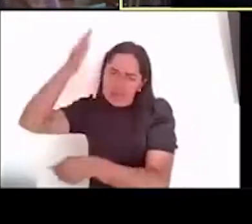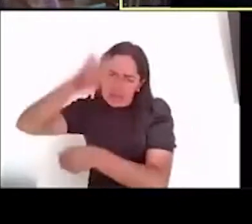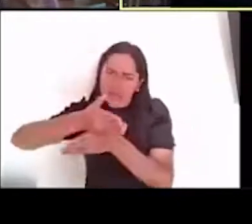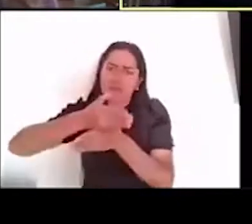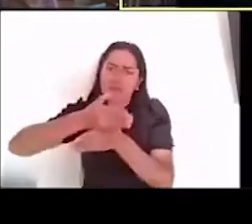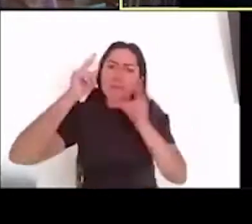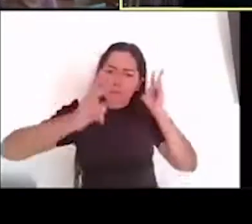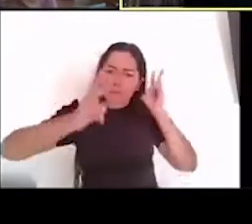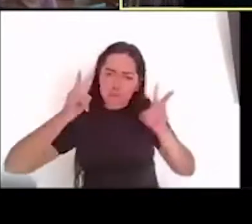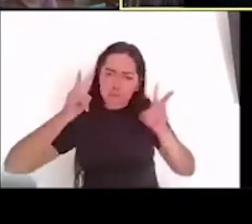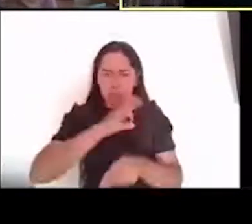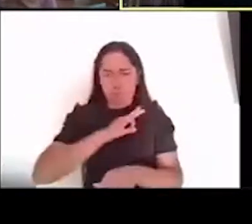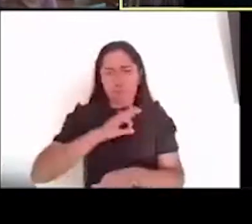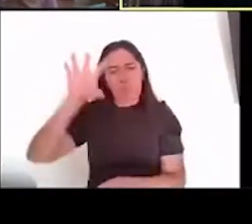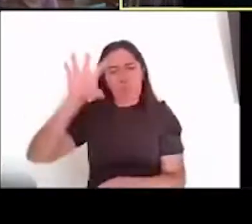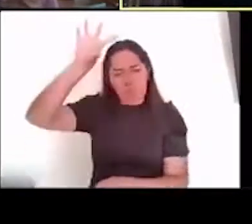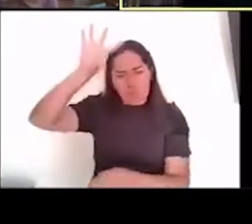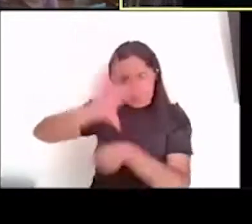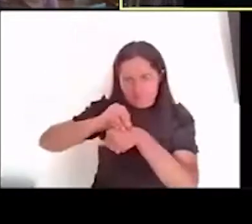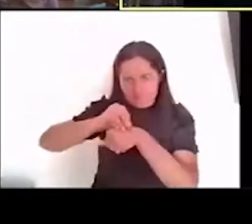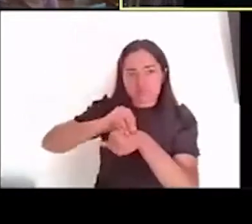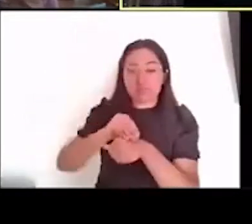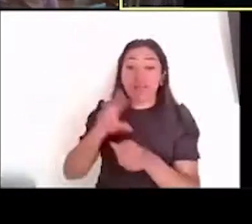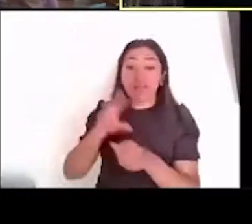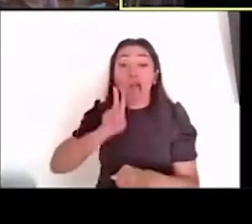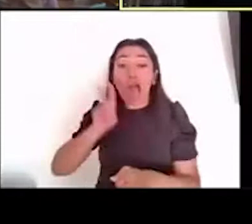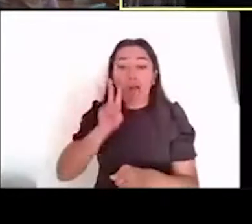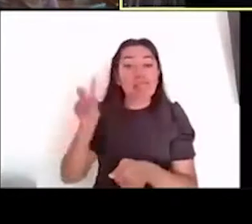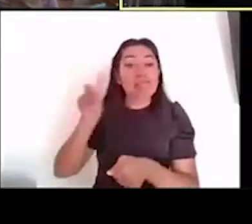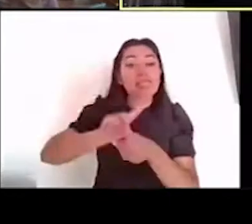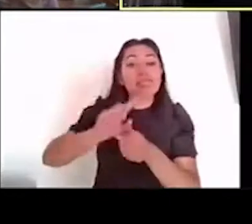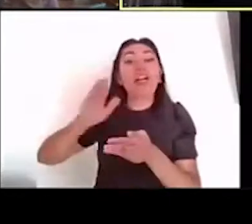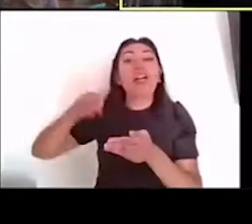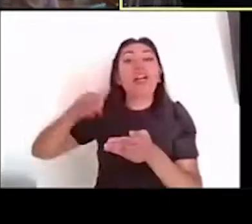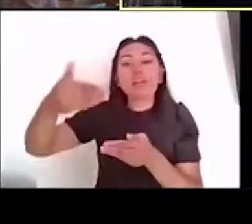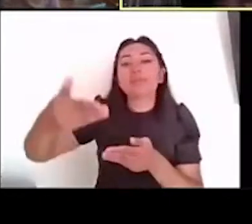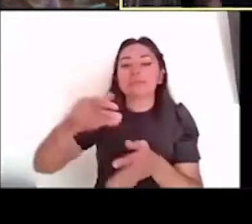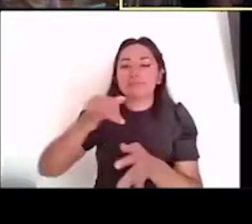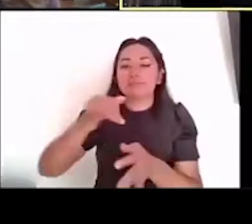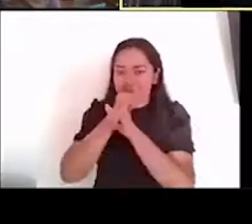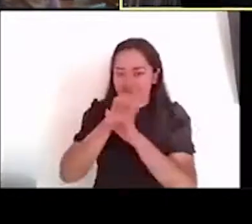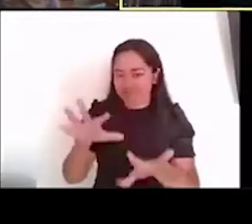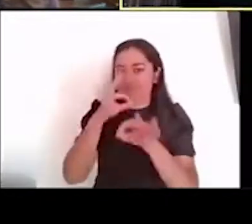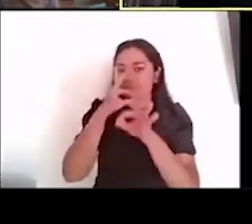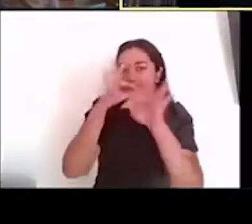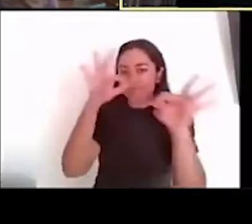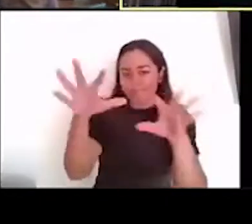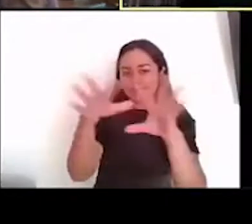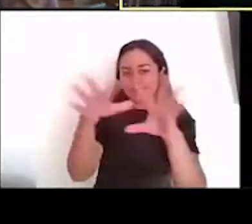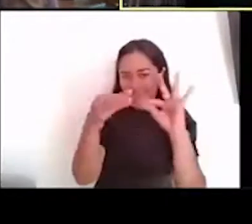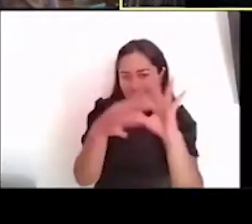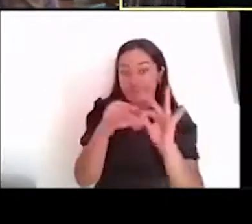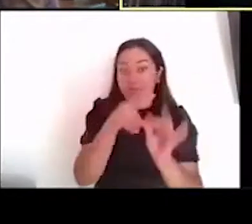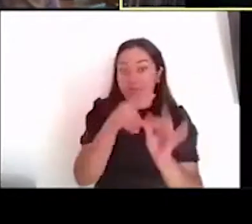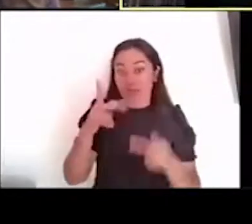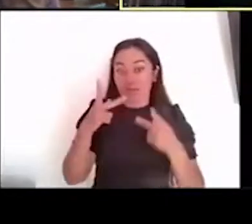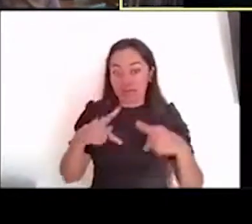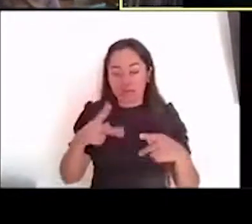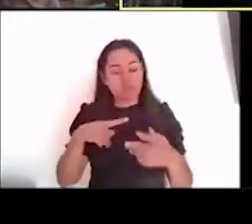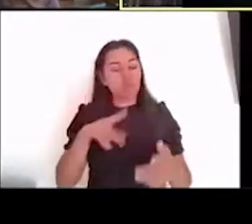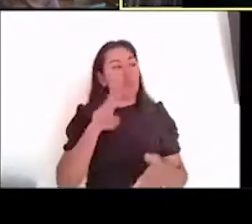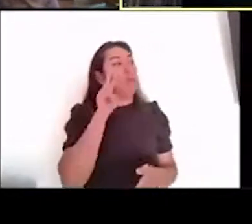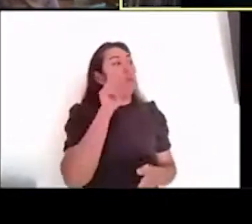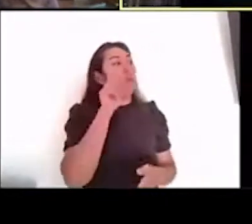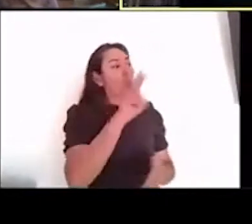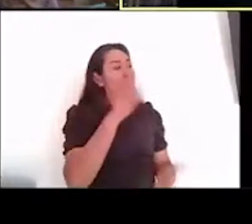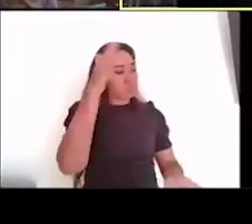que ya en unos días, pues, este, se, se les informará, se va a informar a la gente, y en el caso de,